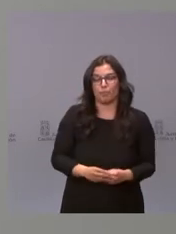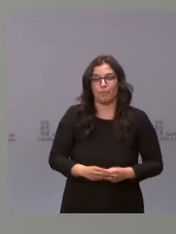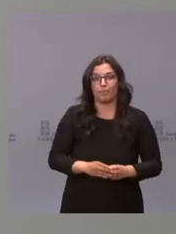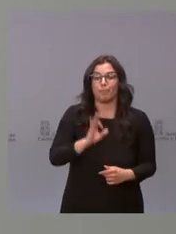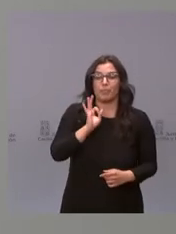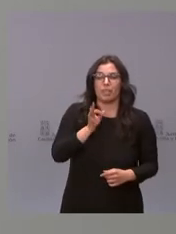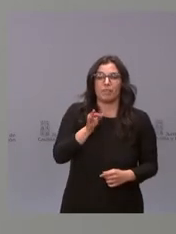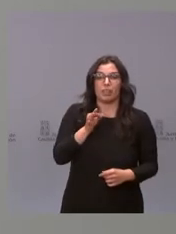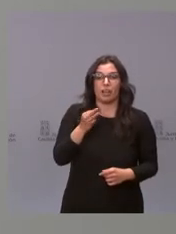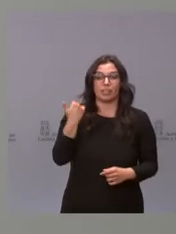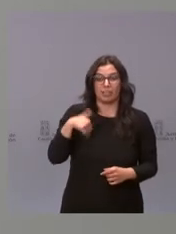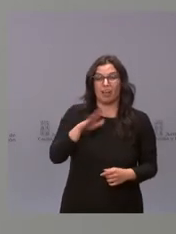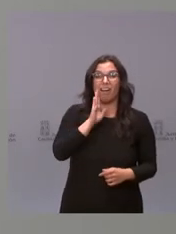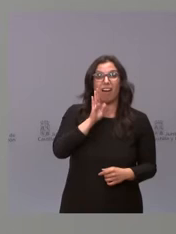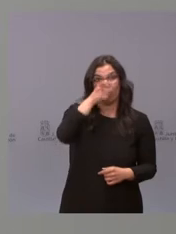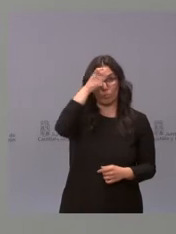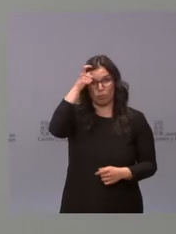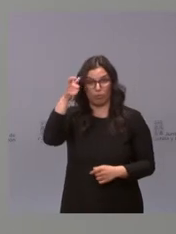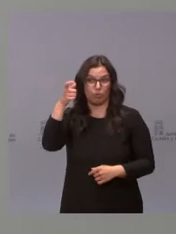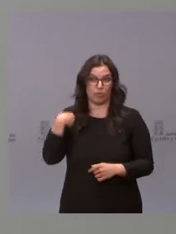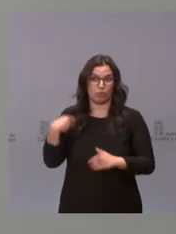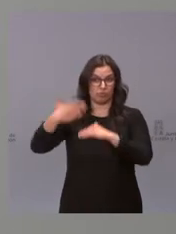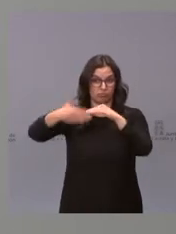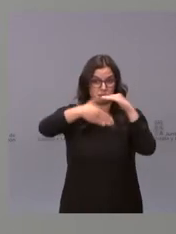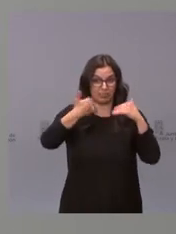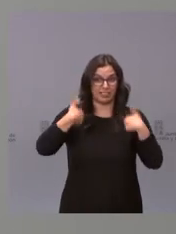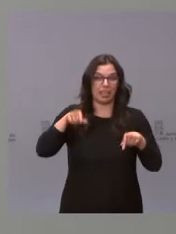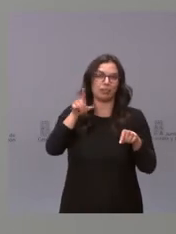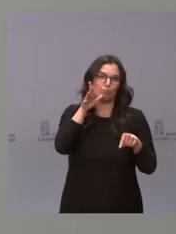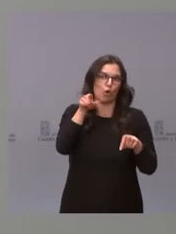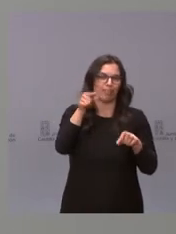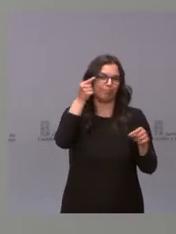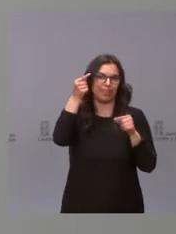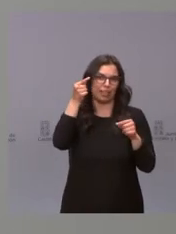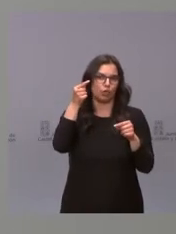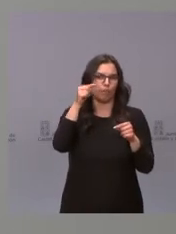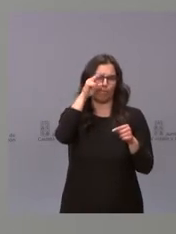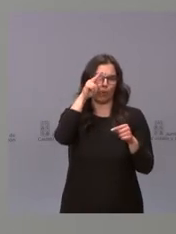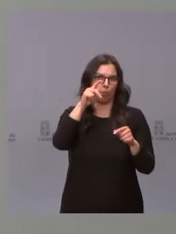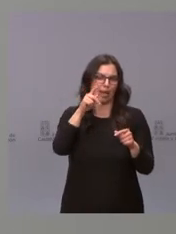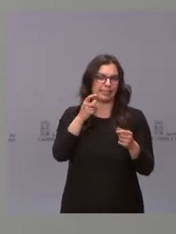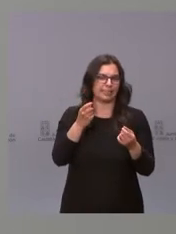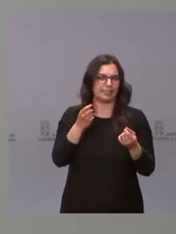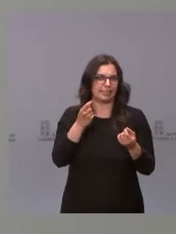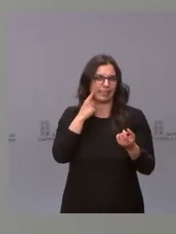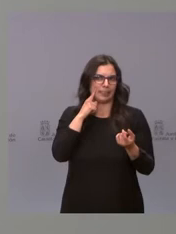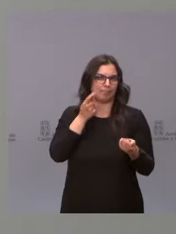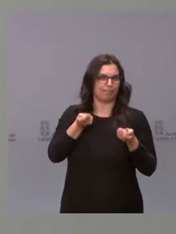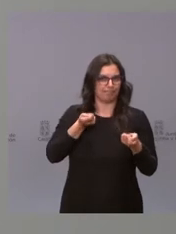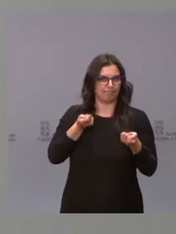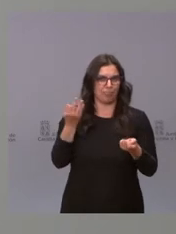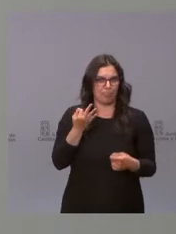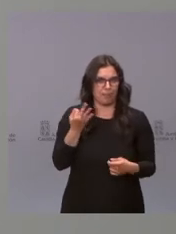en estos municipios en los que hemos tomado las medidas es porque ya las cifras nos preocupan enormemente. Entonces,